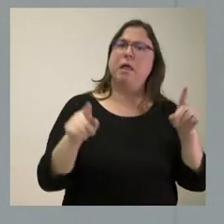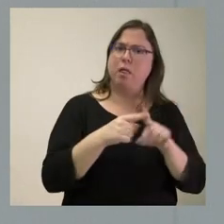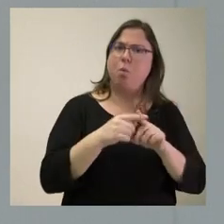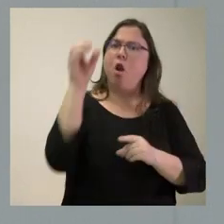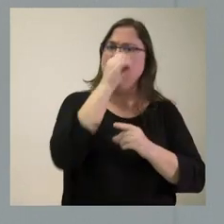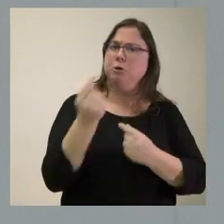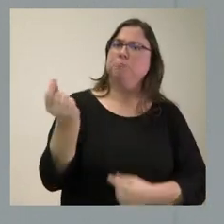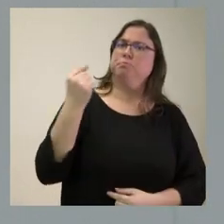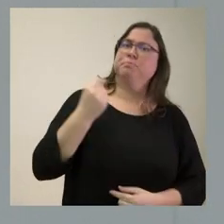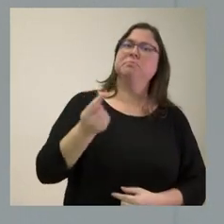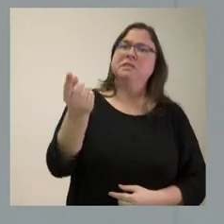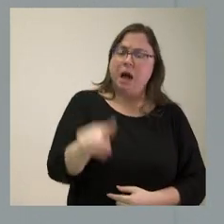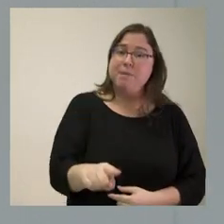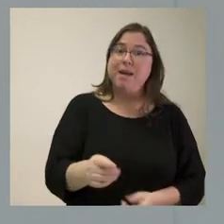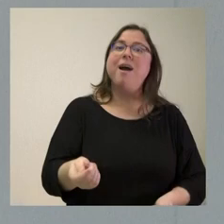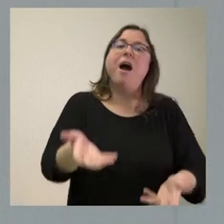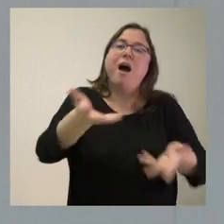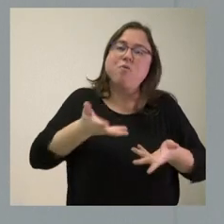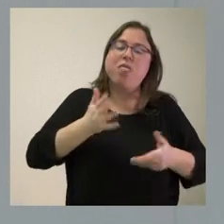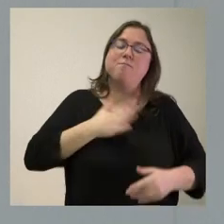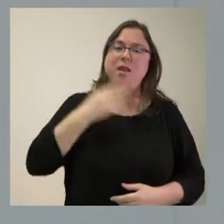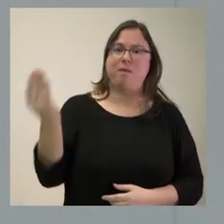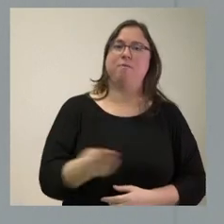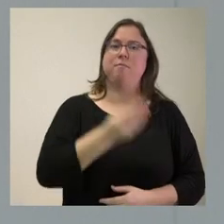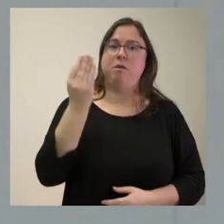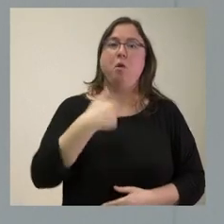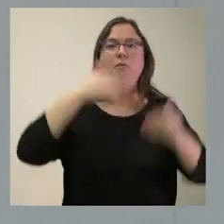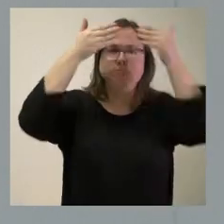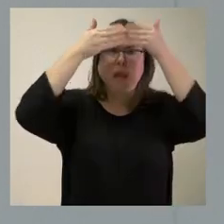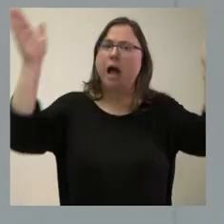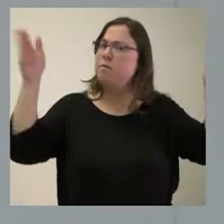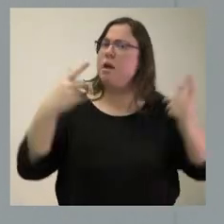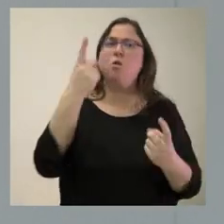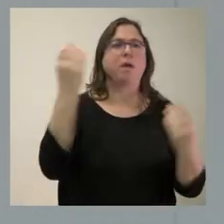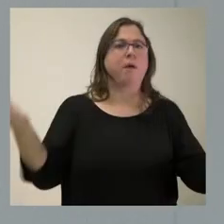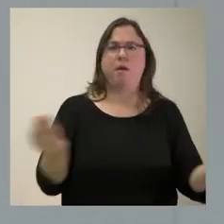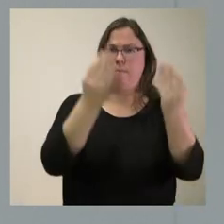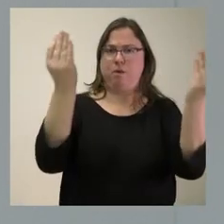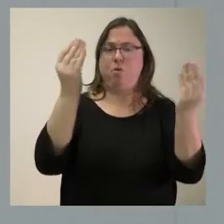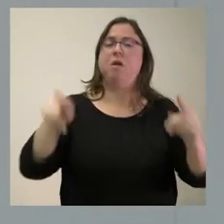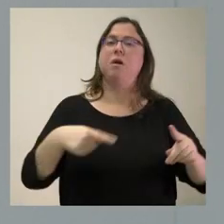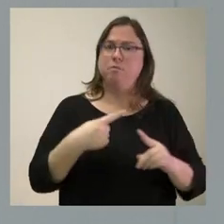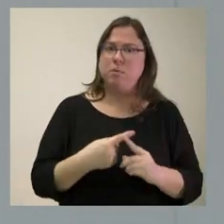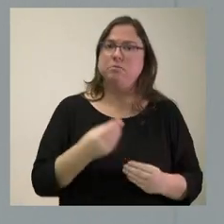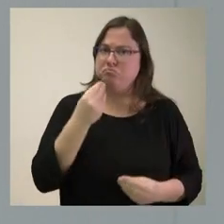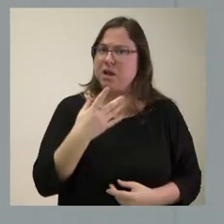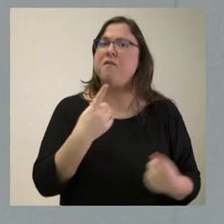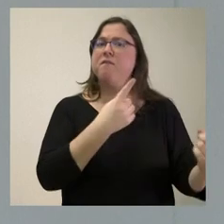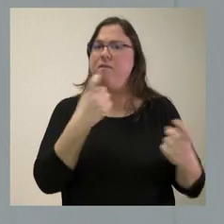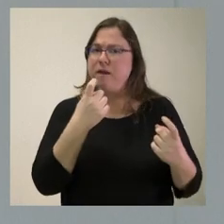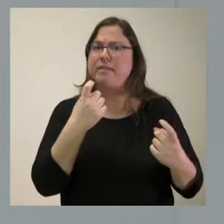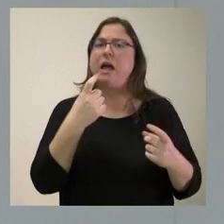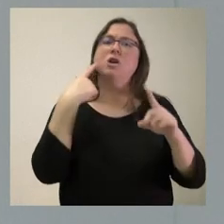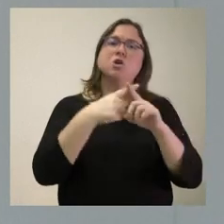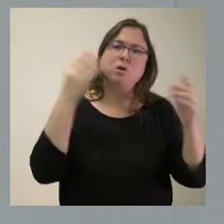opinión y eso nos ayuda a mejorar y estamos abiertos, por tanto, a cualquier cuestión de mejora y, por tanto, hay mucho, sin lugar a dudas, en donde